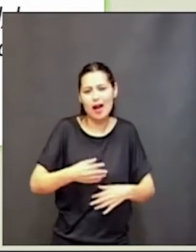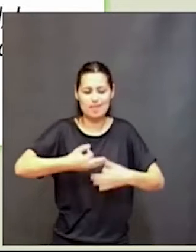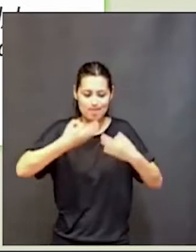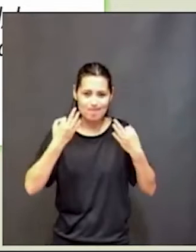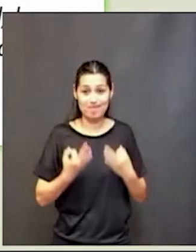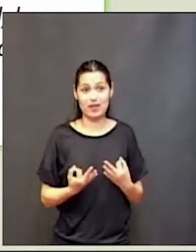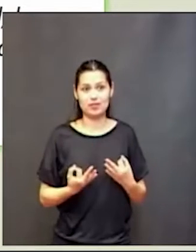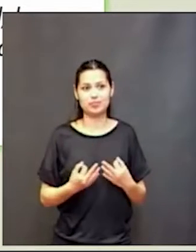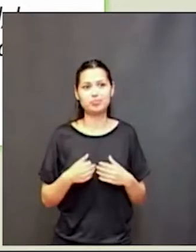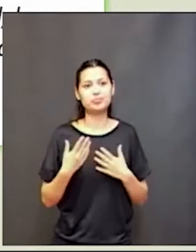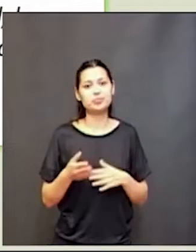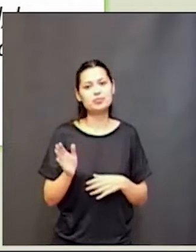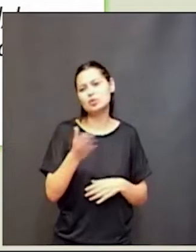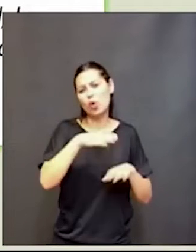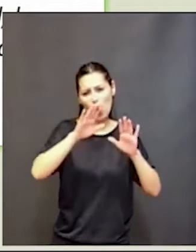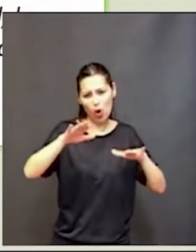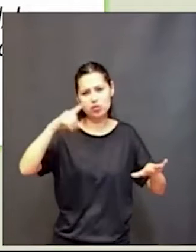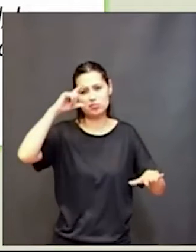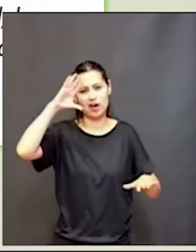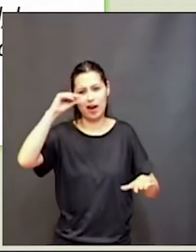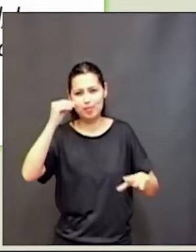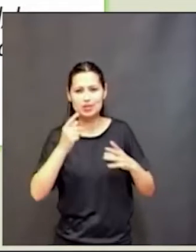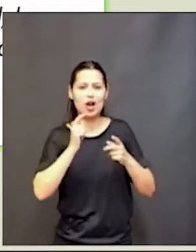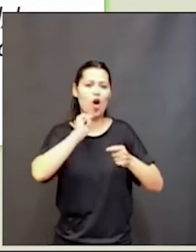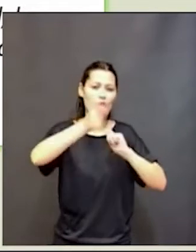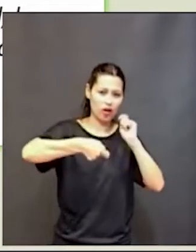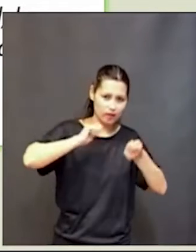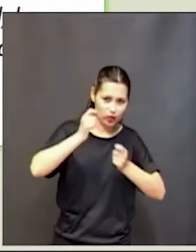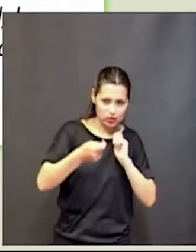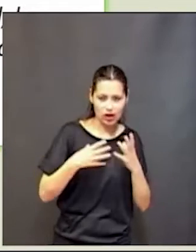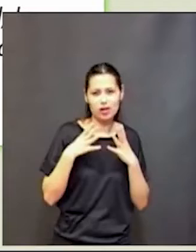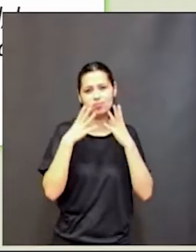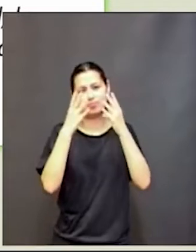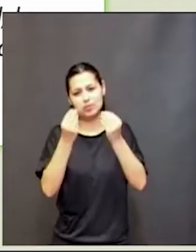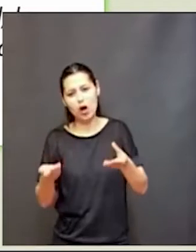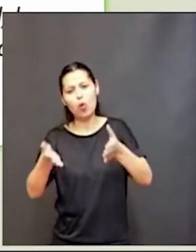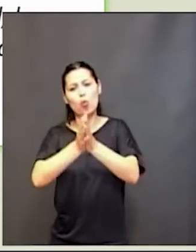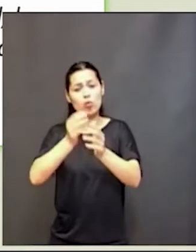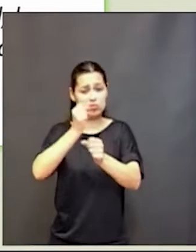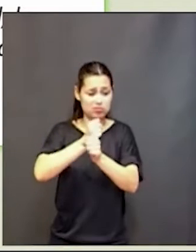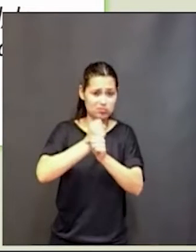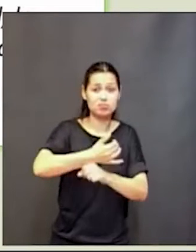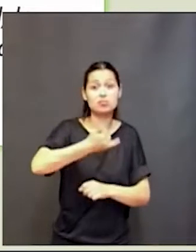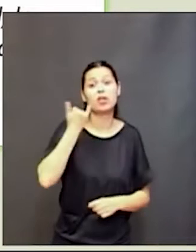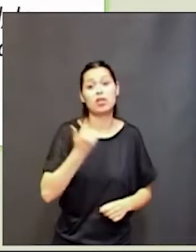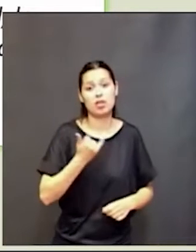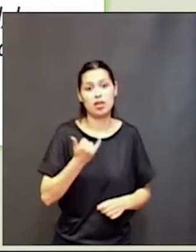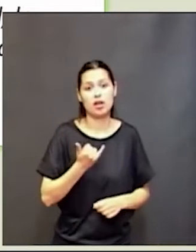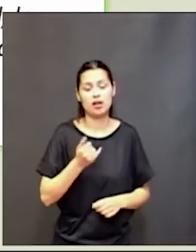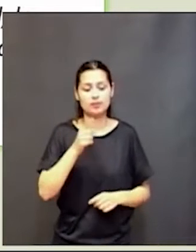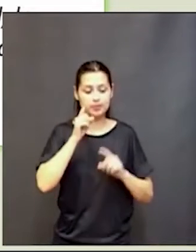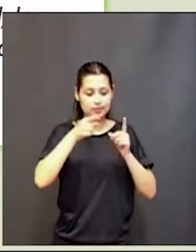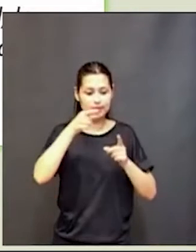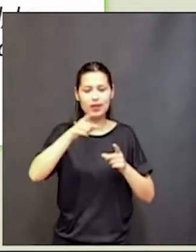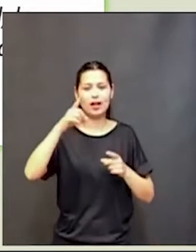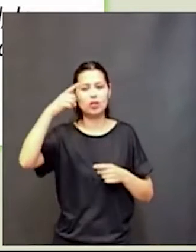esa capacidad de cooperar, de hacer trabajo colaborativo, esa capacidad de activar un módulo pedagógico, esto